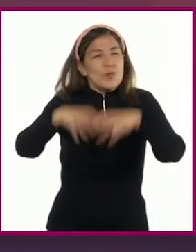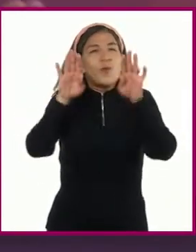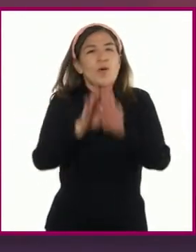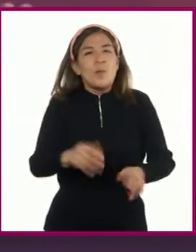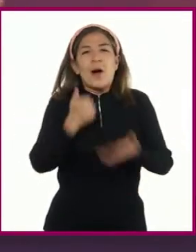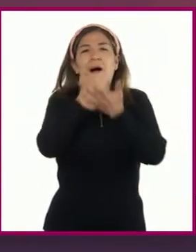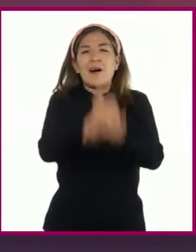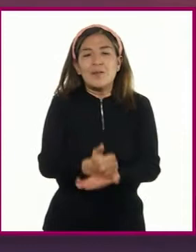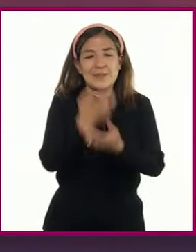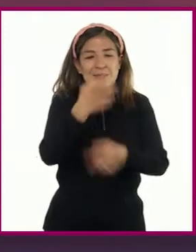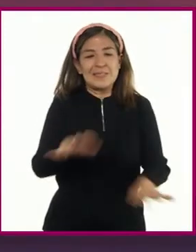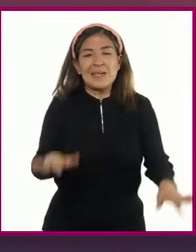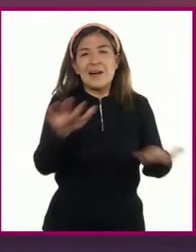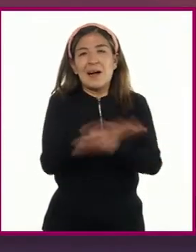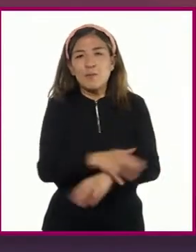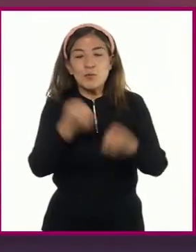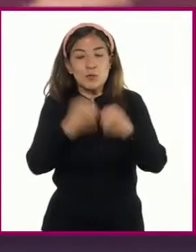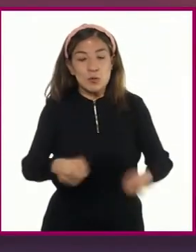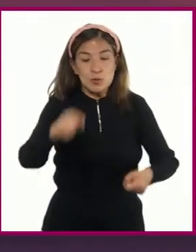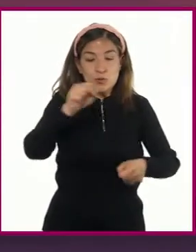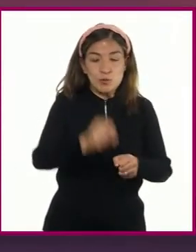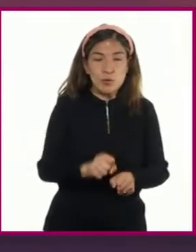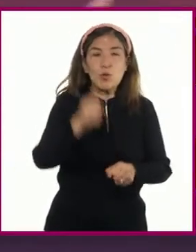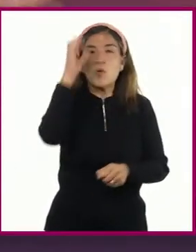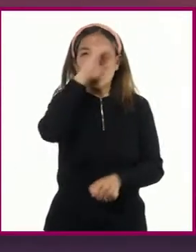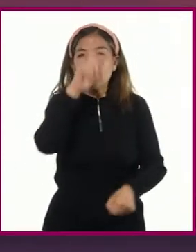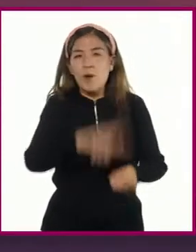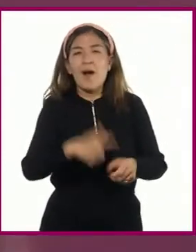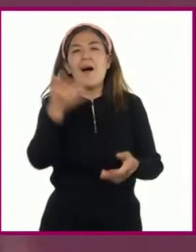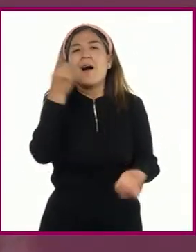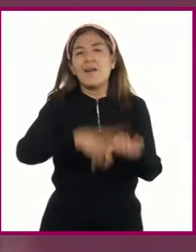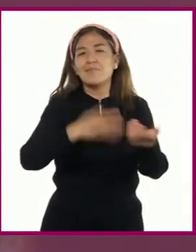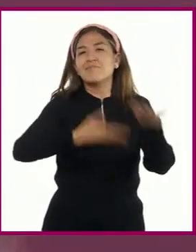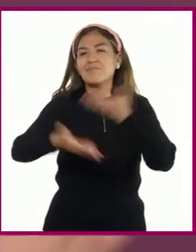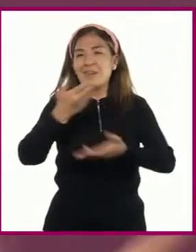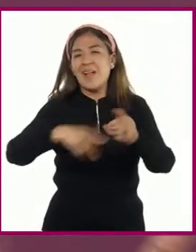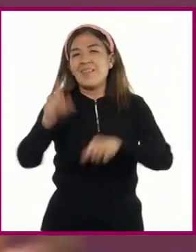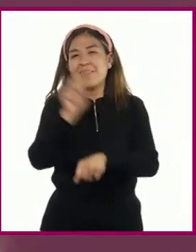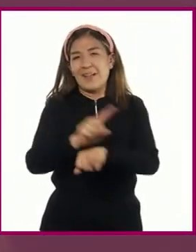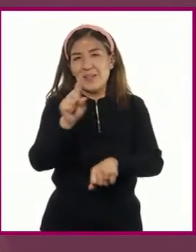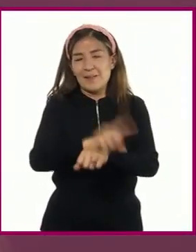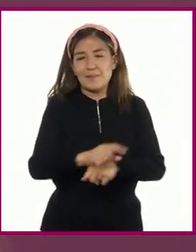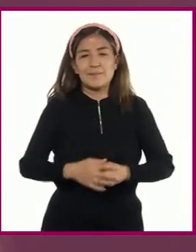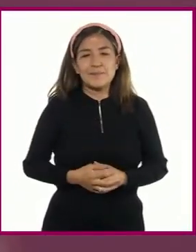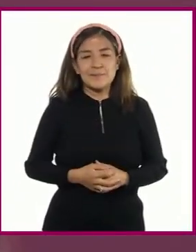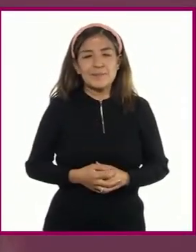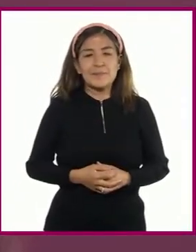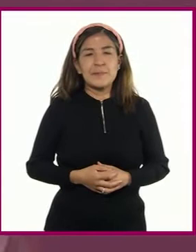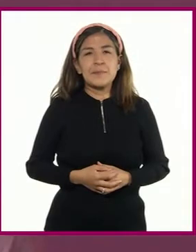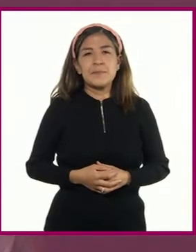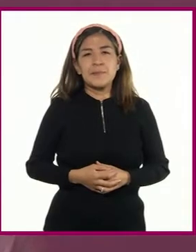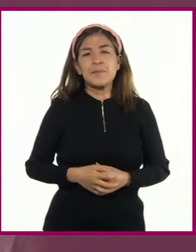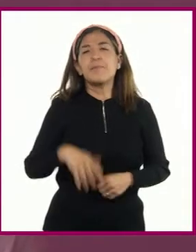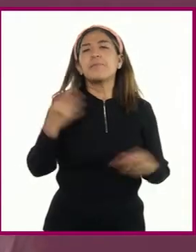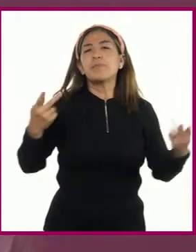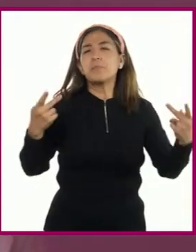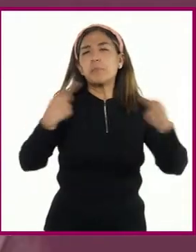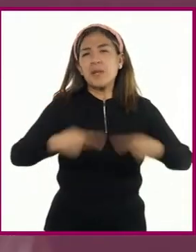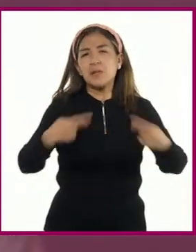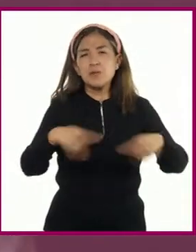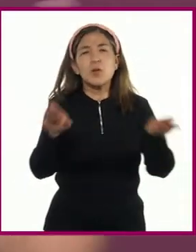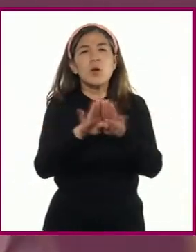cambios socioculturales en los cuales nos desarrollamos. El papel de la persona que media en la situación